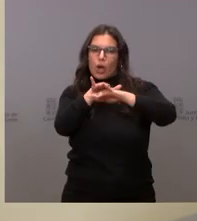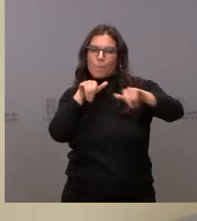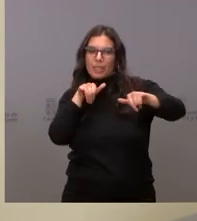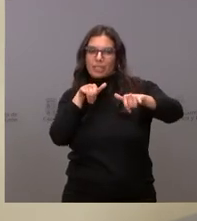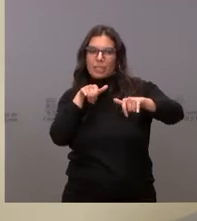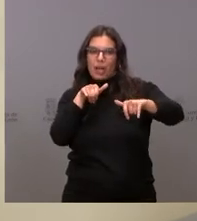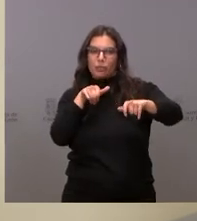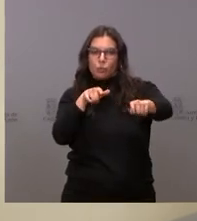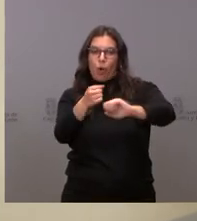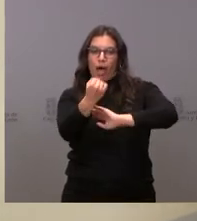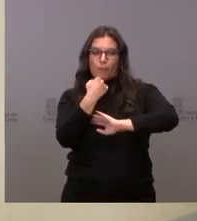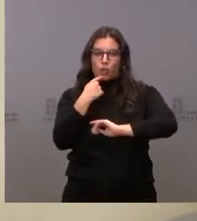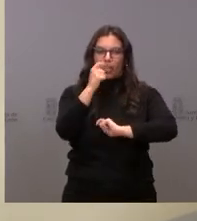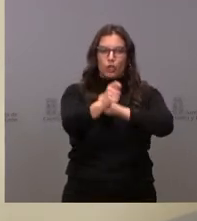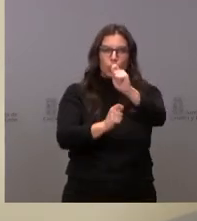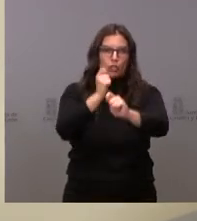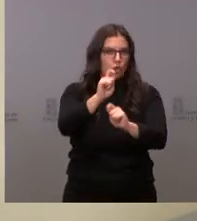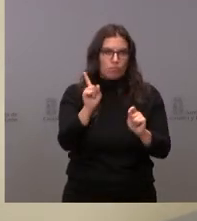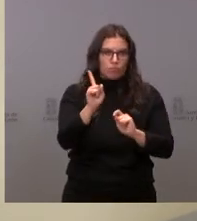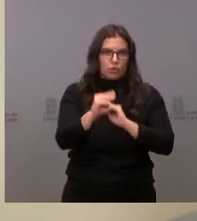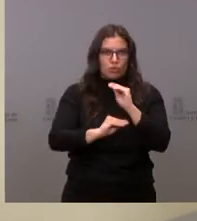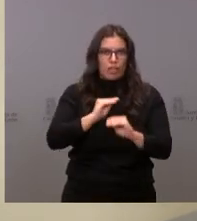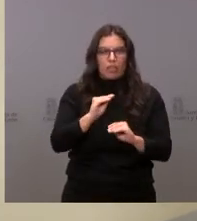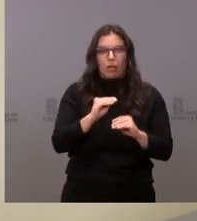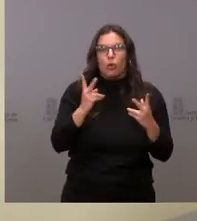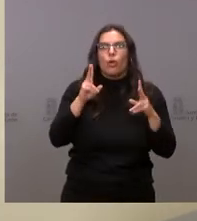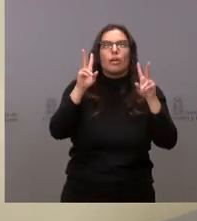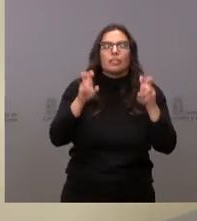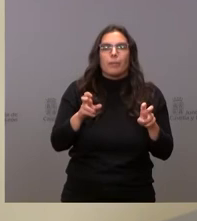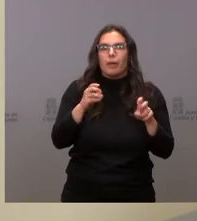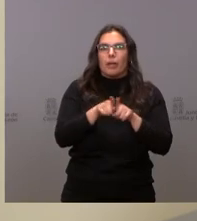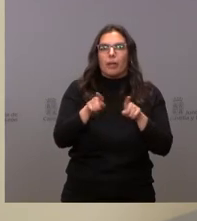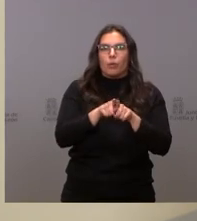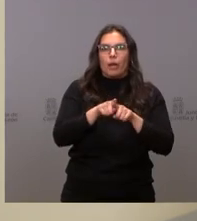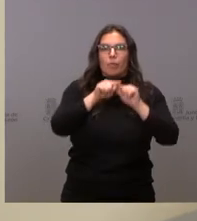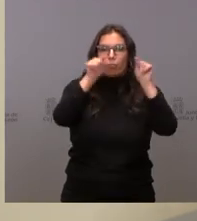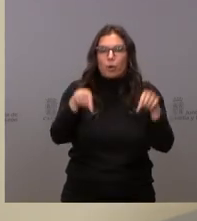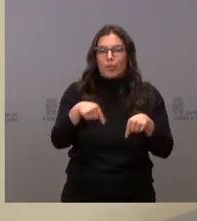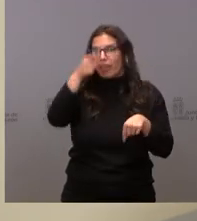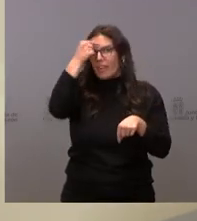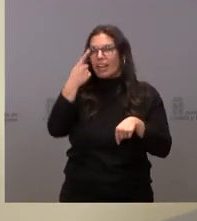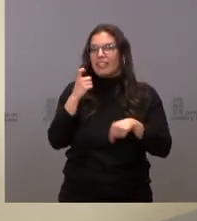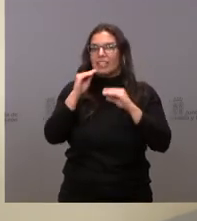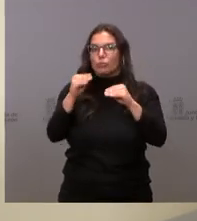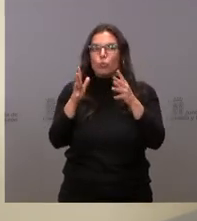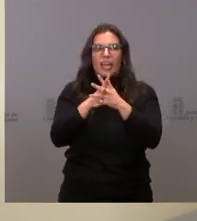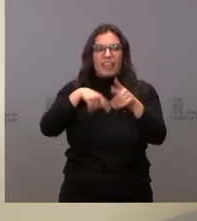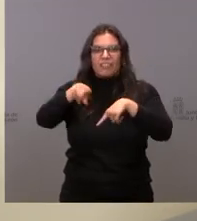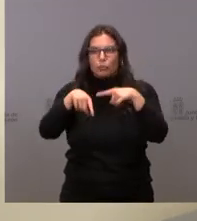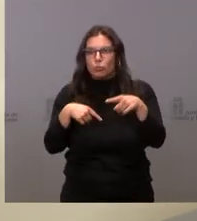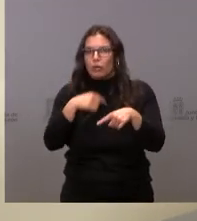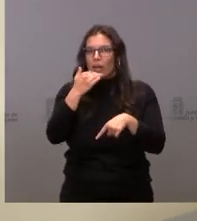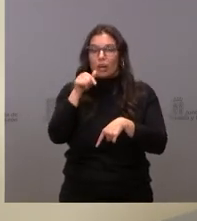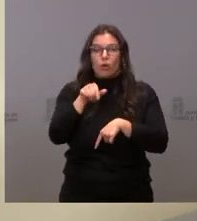sino que necesidades de infraestructura o de dotación tienen las provincias de Ávila como tiene la de León como tiene la de Segovia